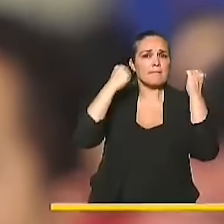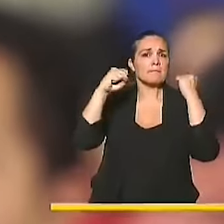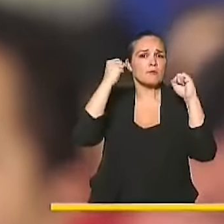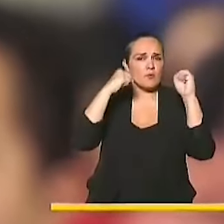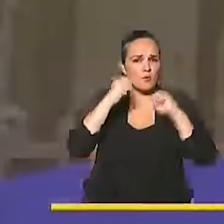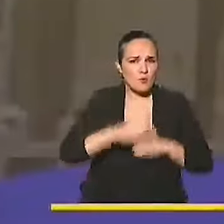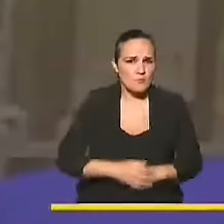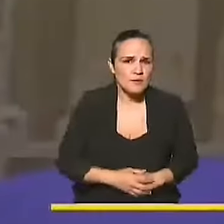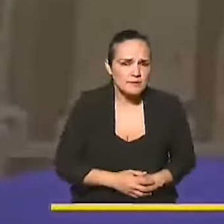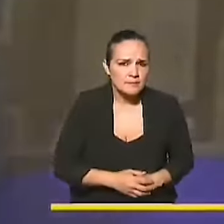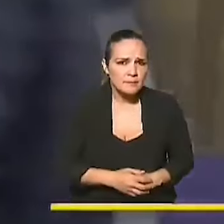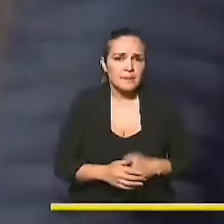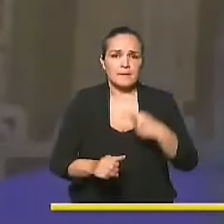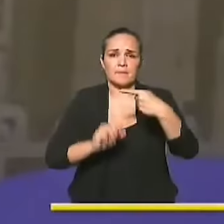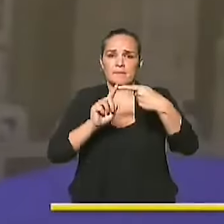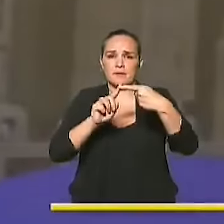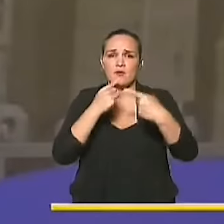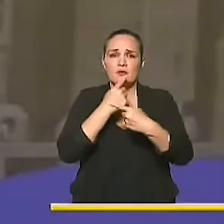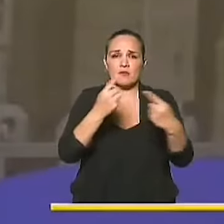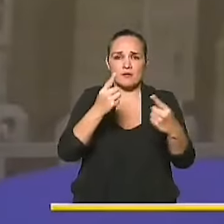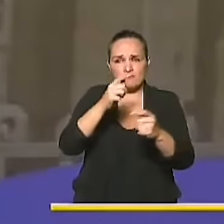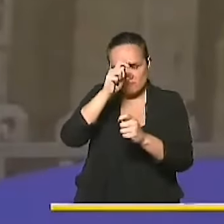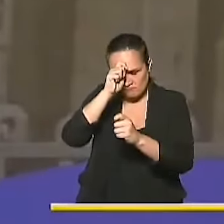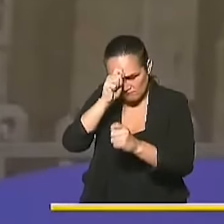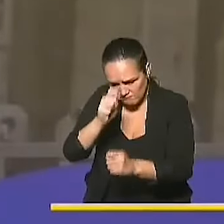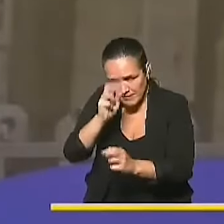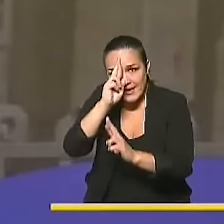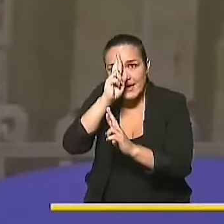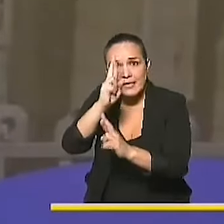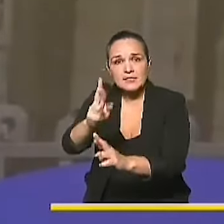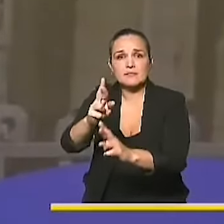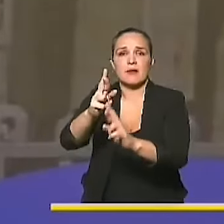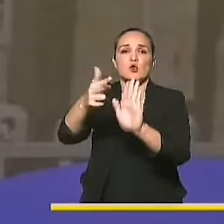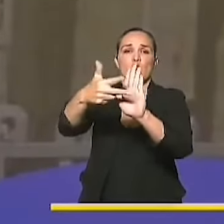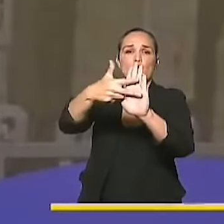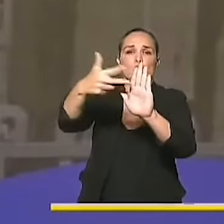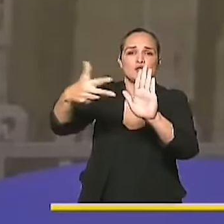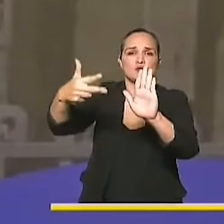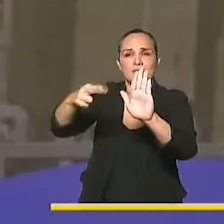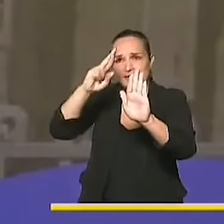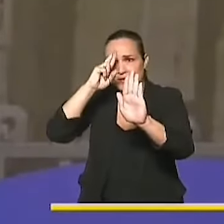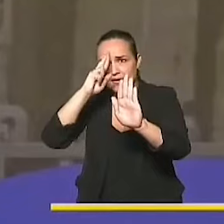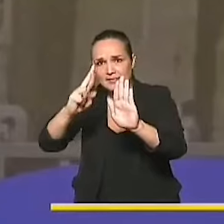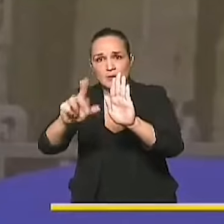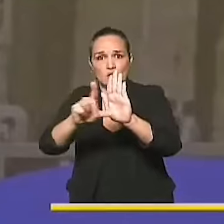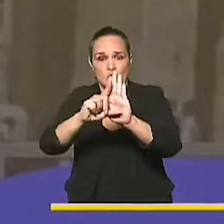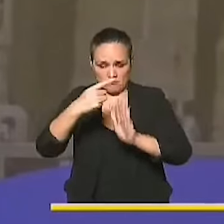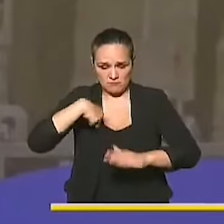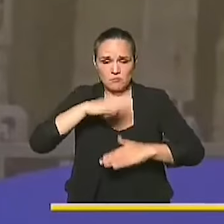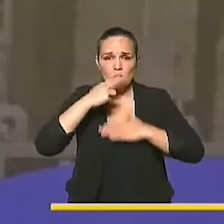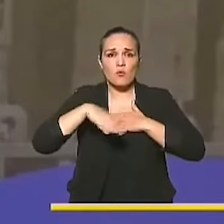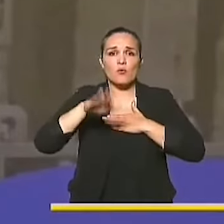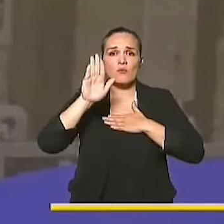Lo primero que tengo que decir es que respetamos la Constitución y la ley, ese fue nuestro compromiso,